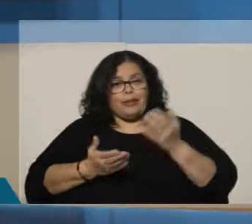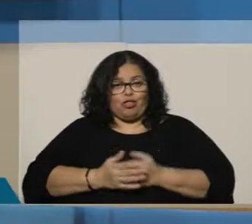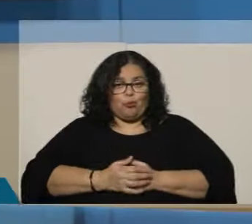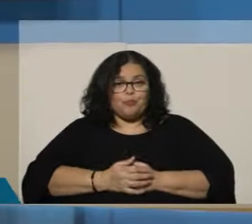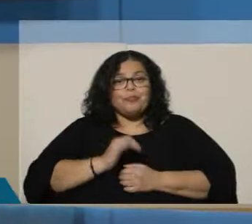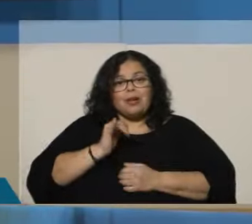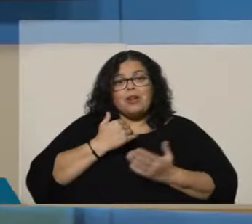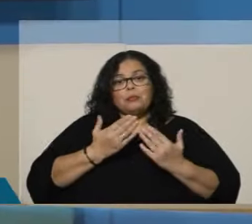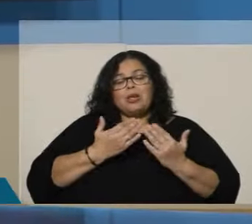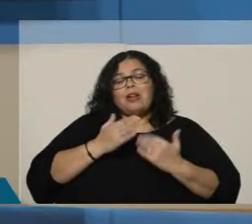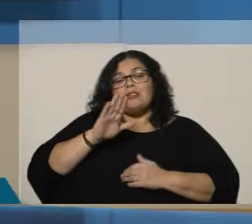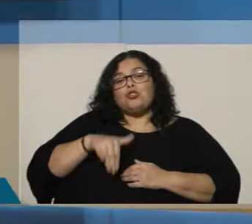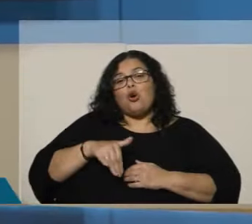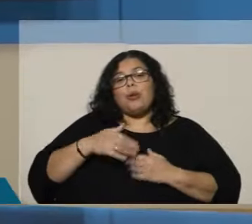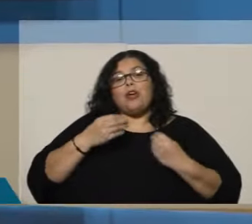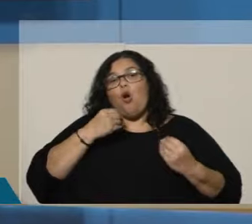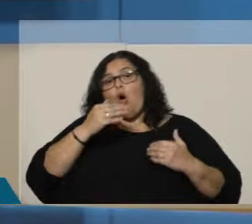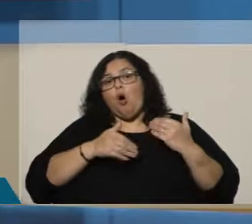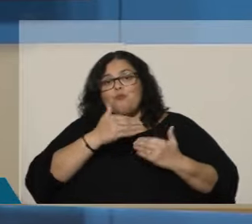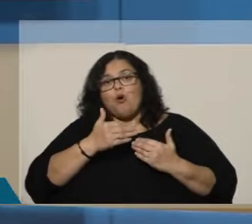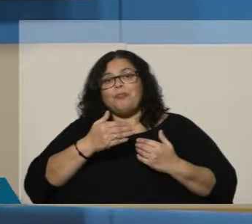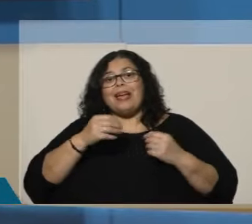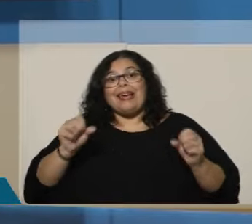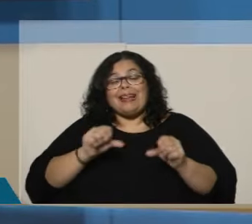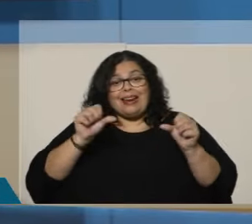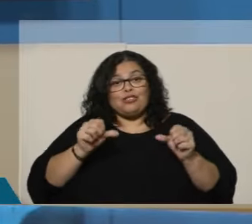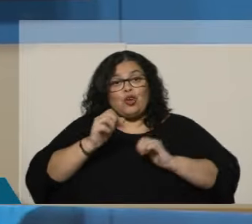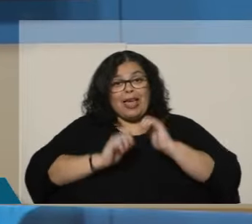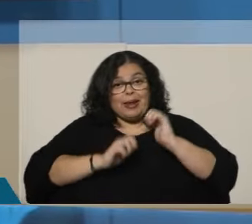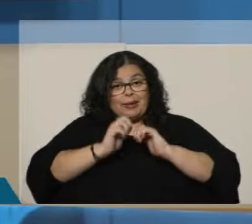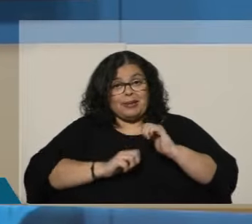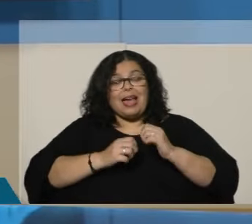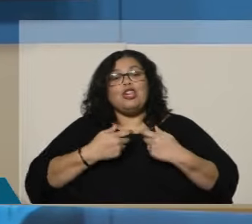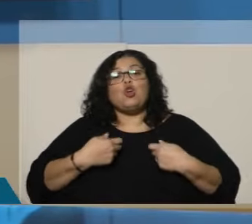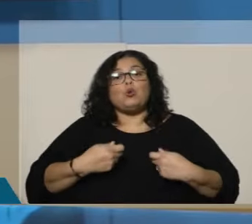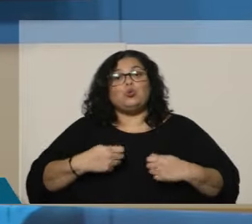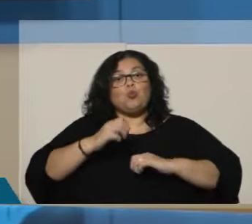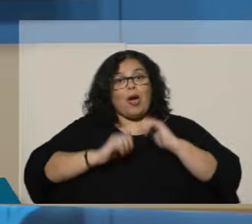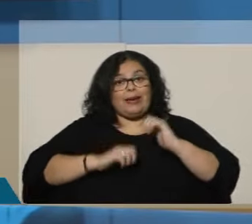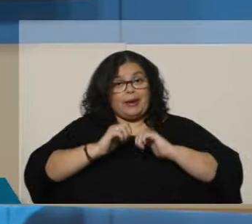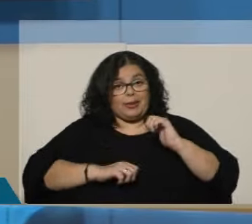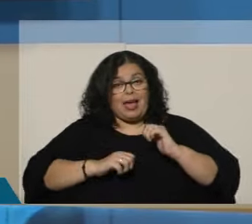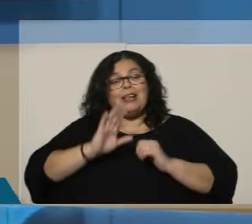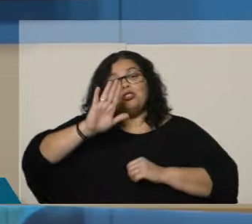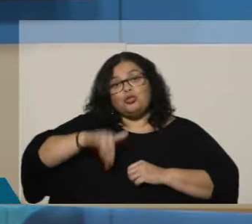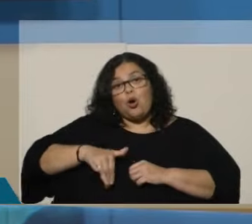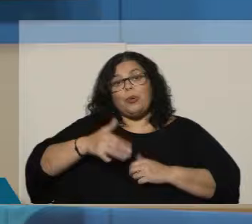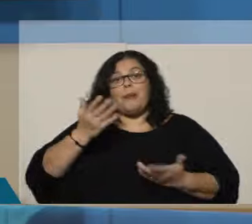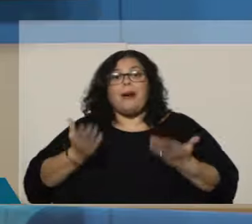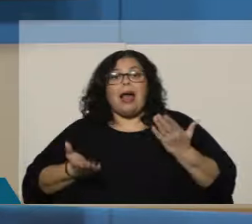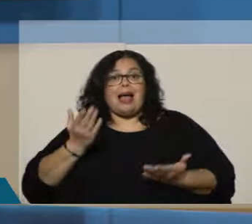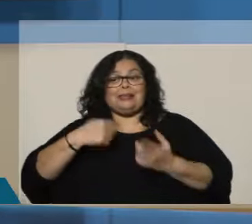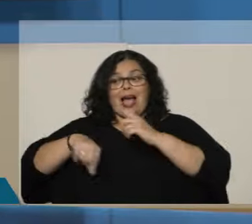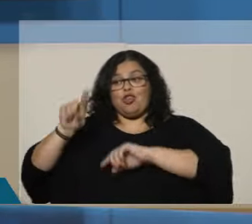Sí, hablaremos de tendencias en la generación y en consumo de energía. En base al balance energético nacional del año 2023,